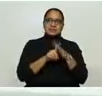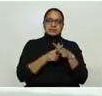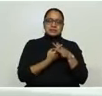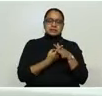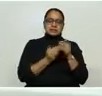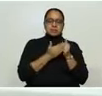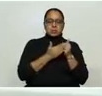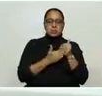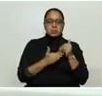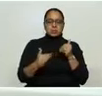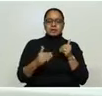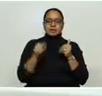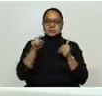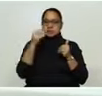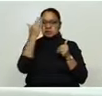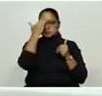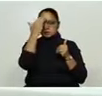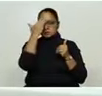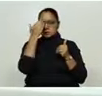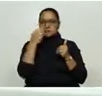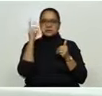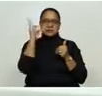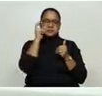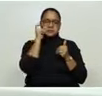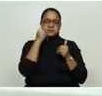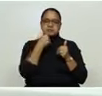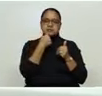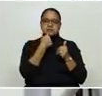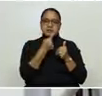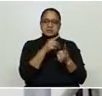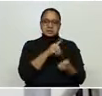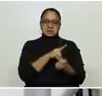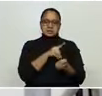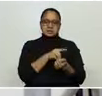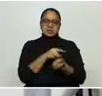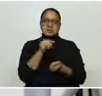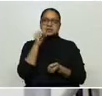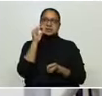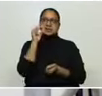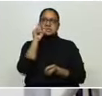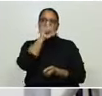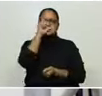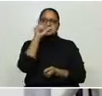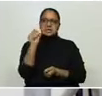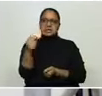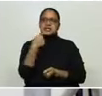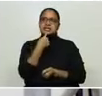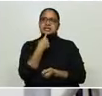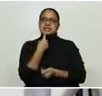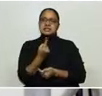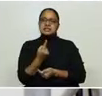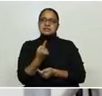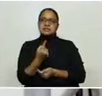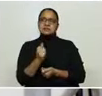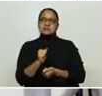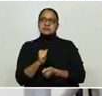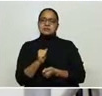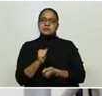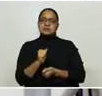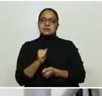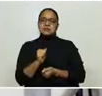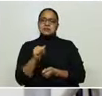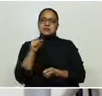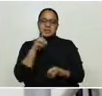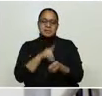Y tal vez algunos de ustedes han escuchado unos audios de una médica italiana. ¿Qué es lo que se ha descubierto? Los que somos